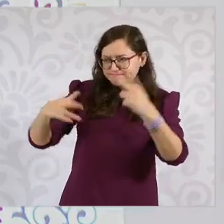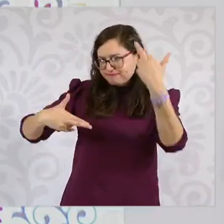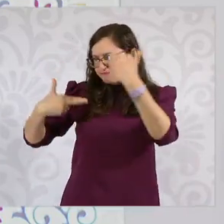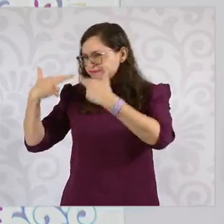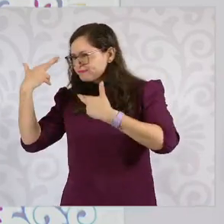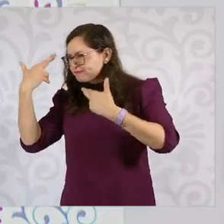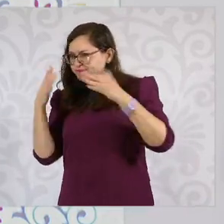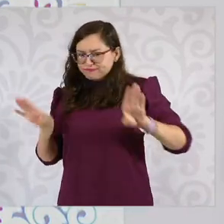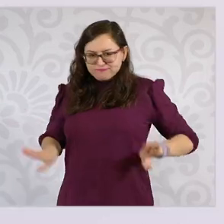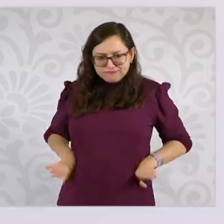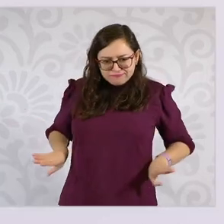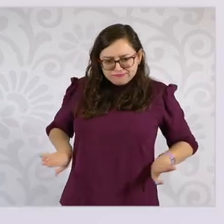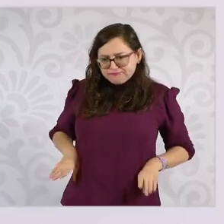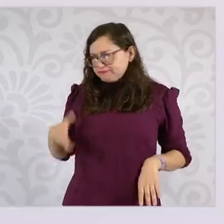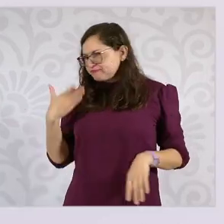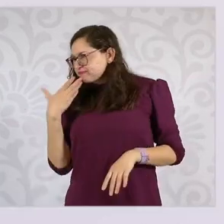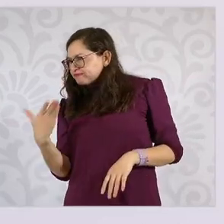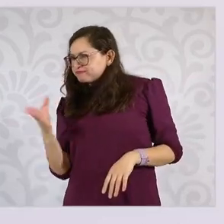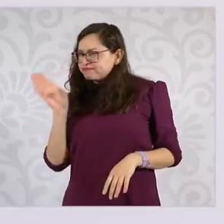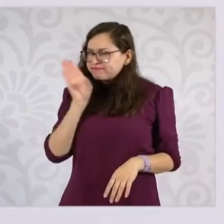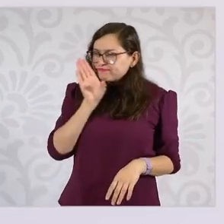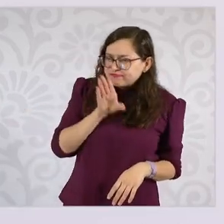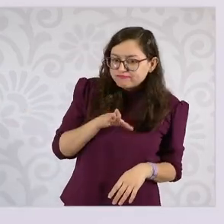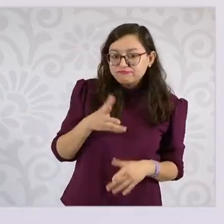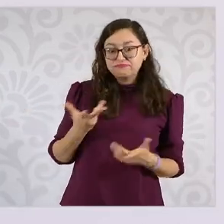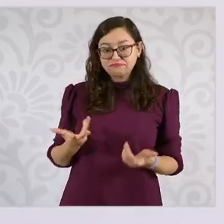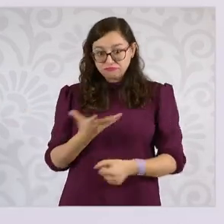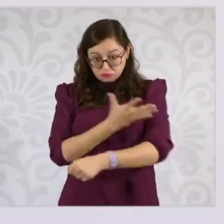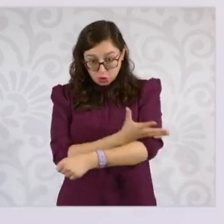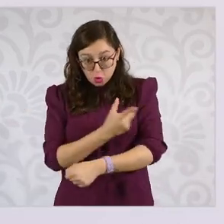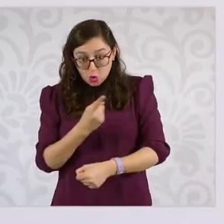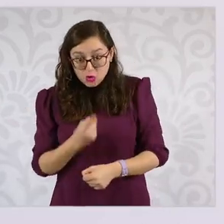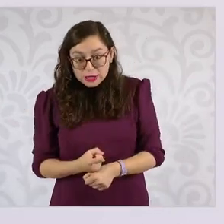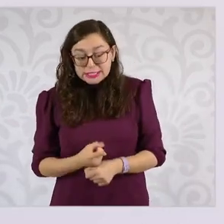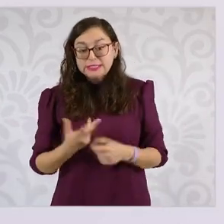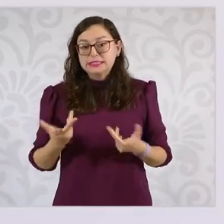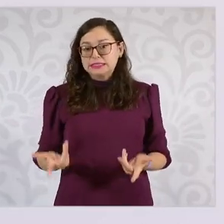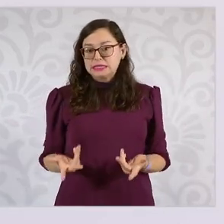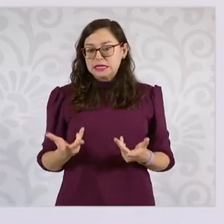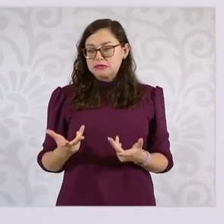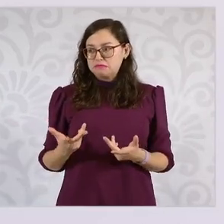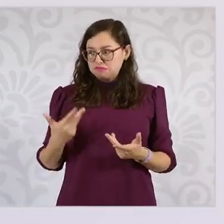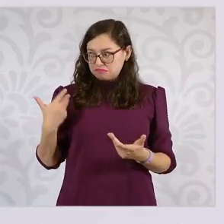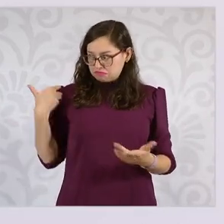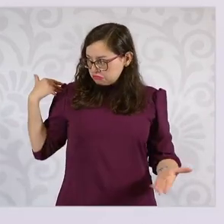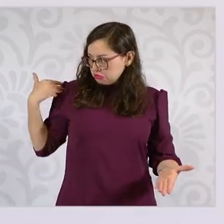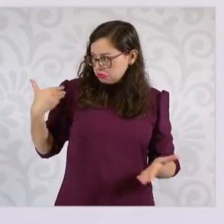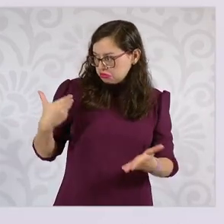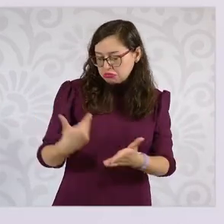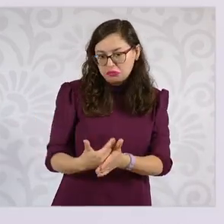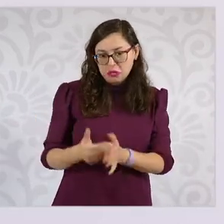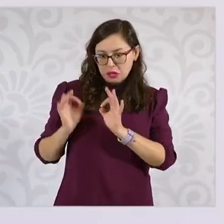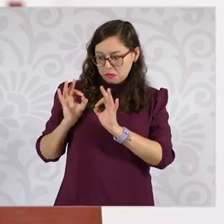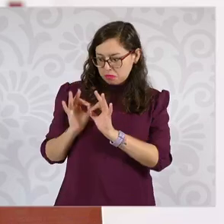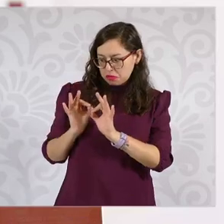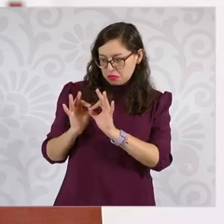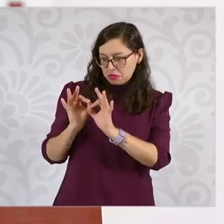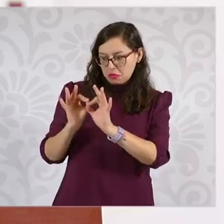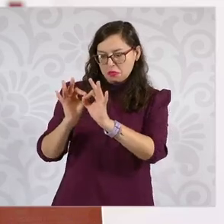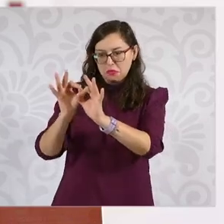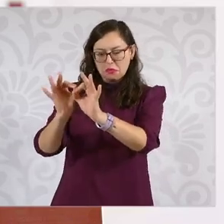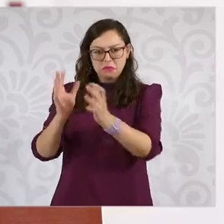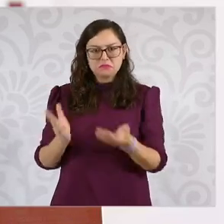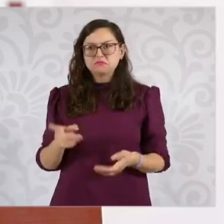Si tienen un buen trabajo, si son honestos, si hay una historia que los respalda, que la respalda, pues el pueblo de